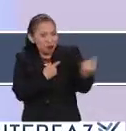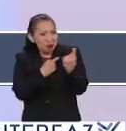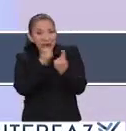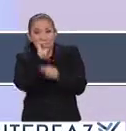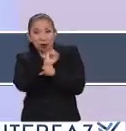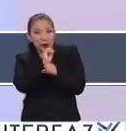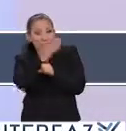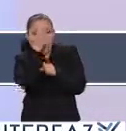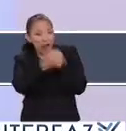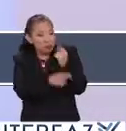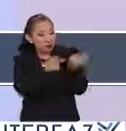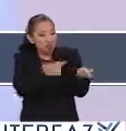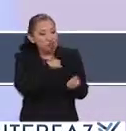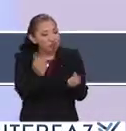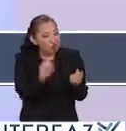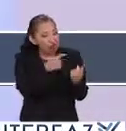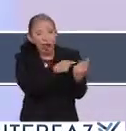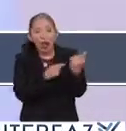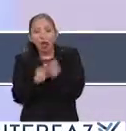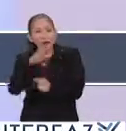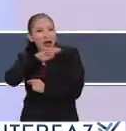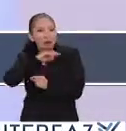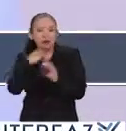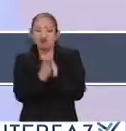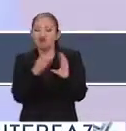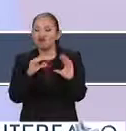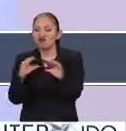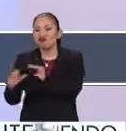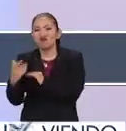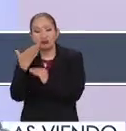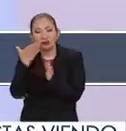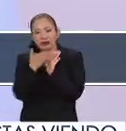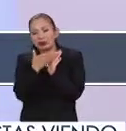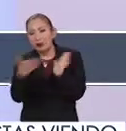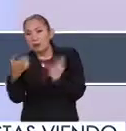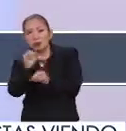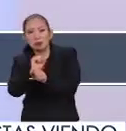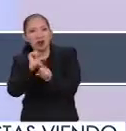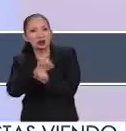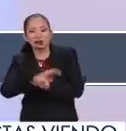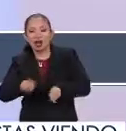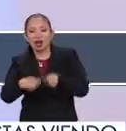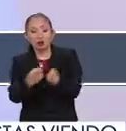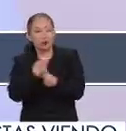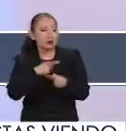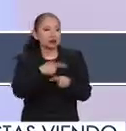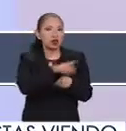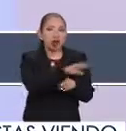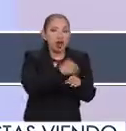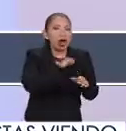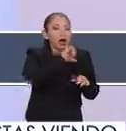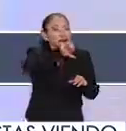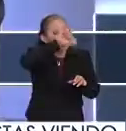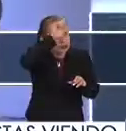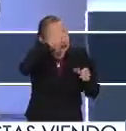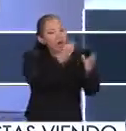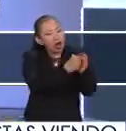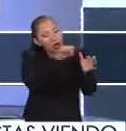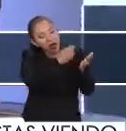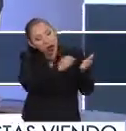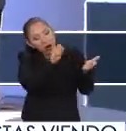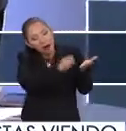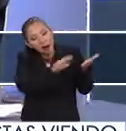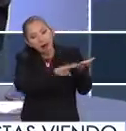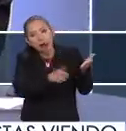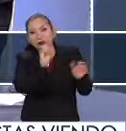secundaria en menos tiempo pueda terminar este nivel educativo que una persona de alfabetización, que bueno, yo le digo que está